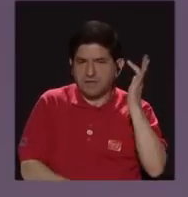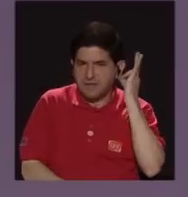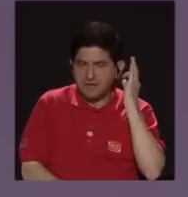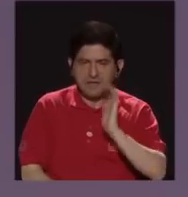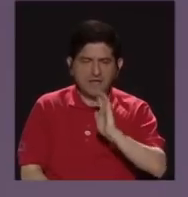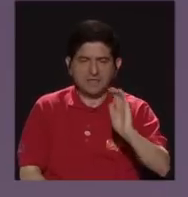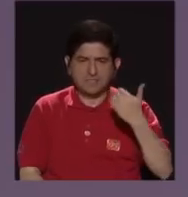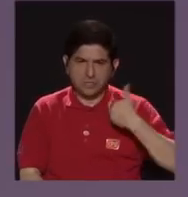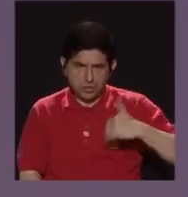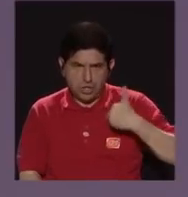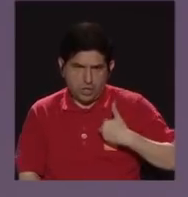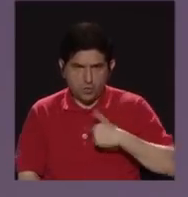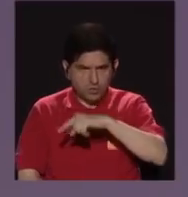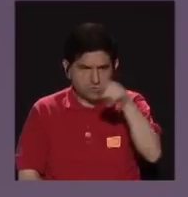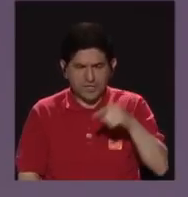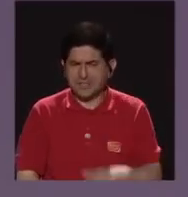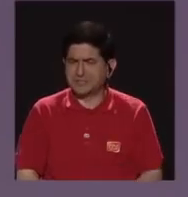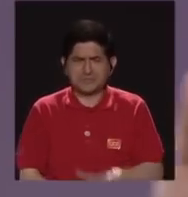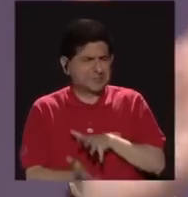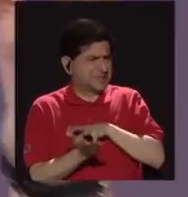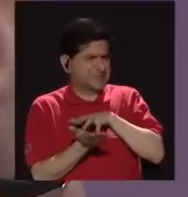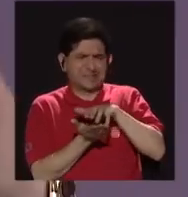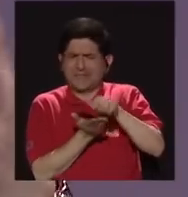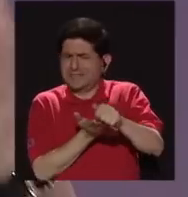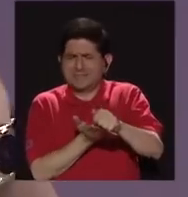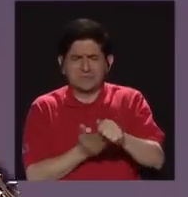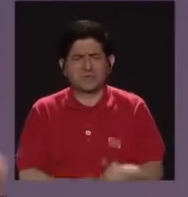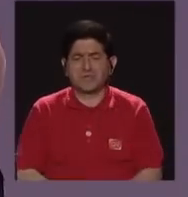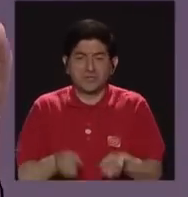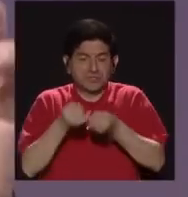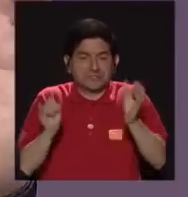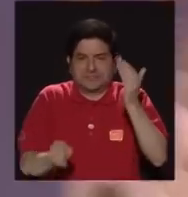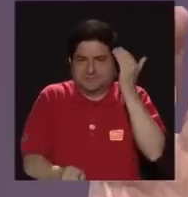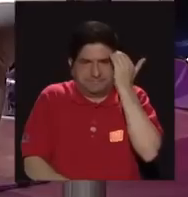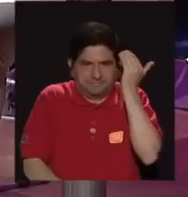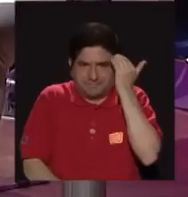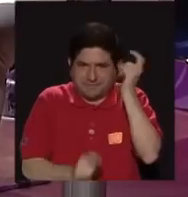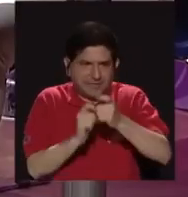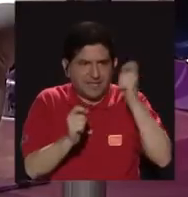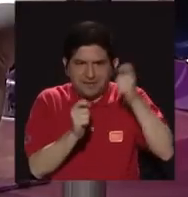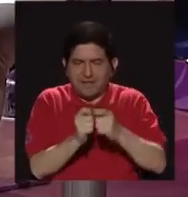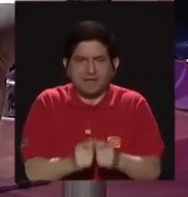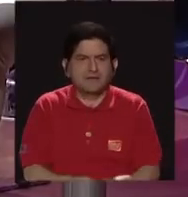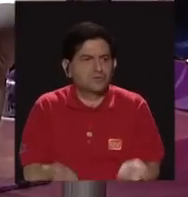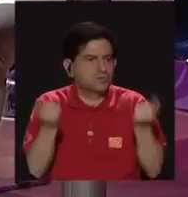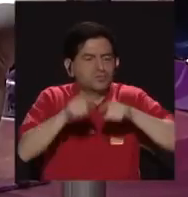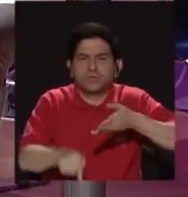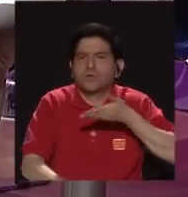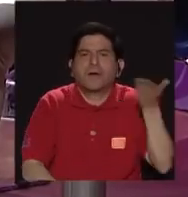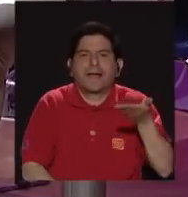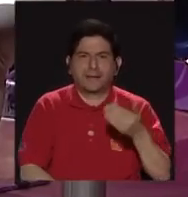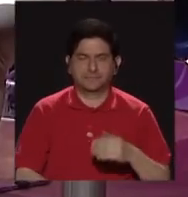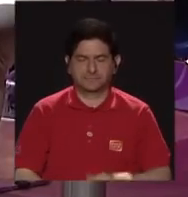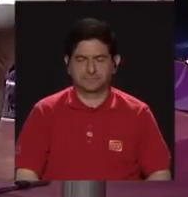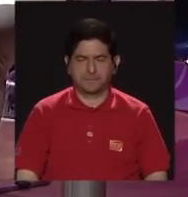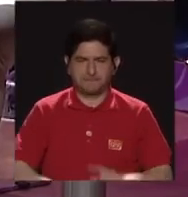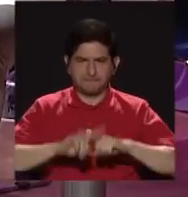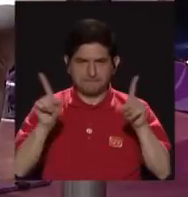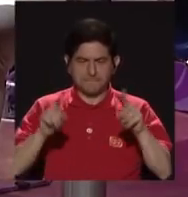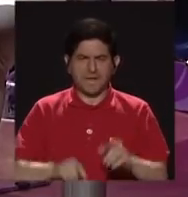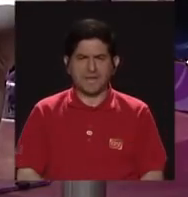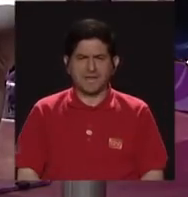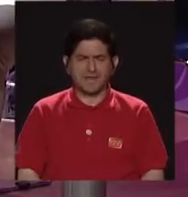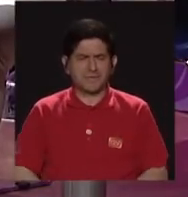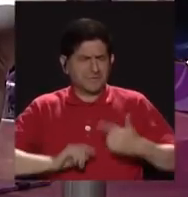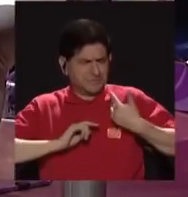niños que estaban destrozados sin saber exactamente qué era lo que había sucedido. Pero con la gran